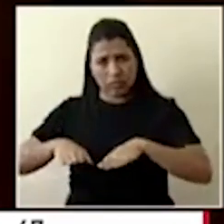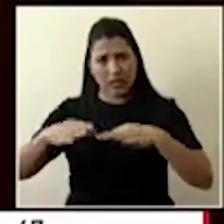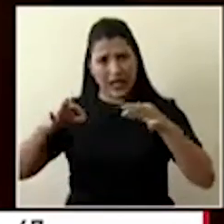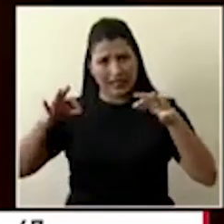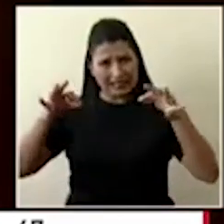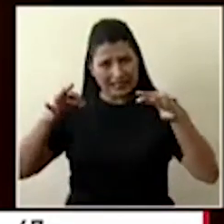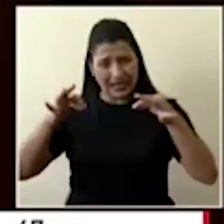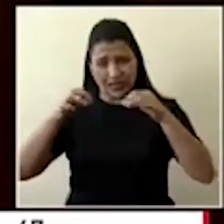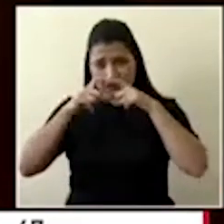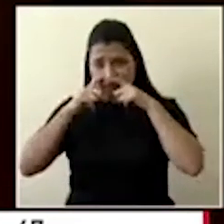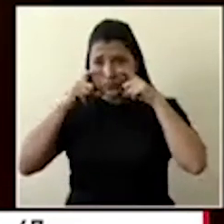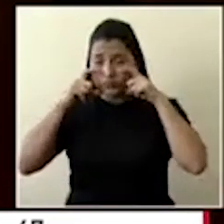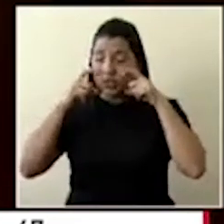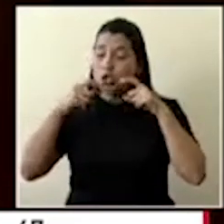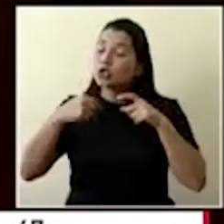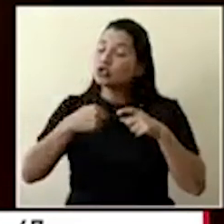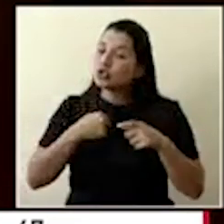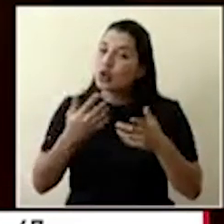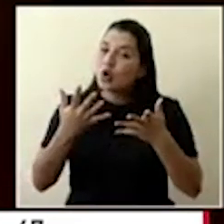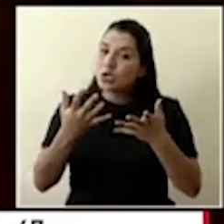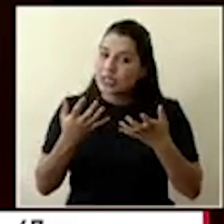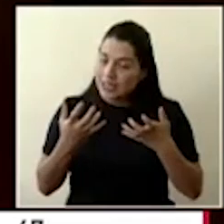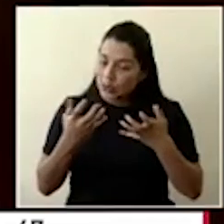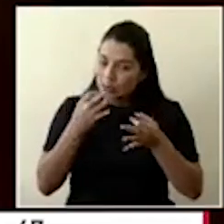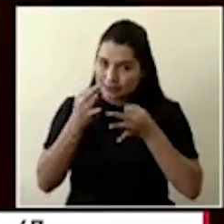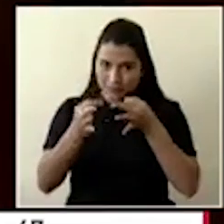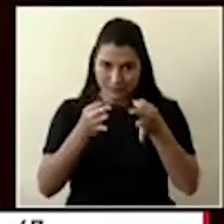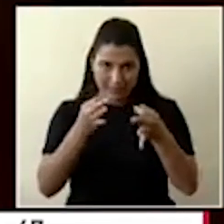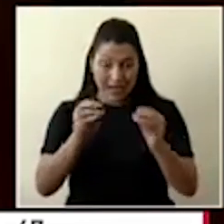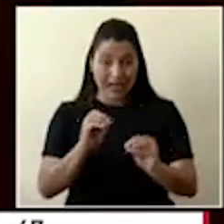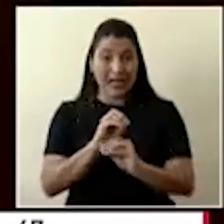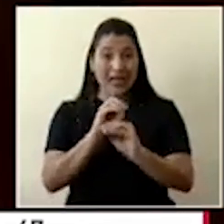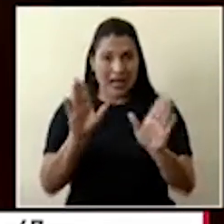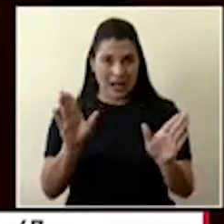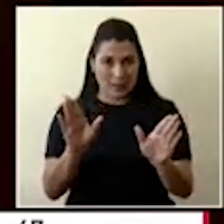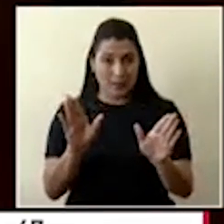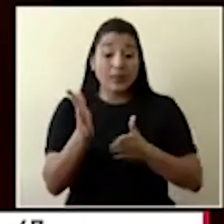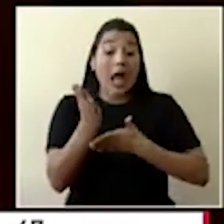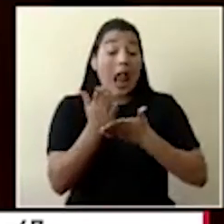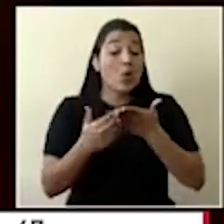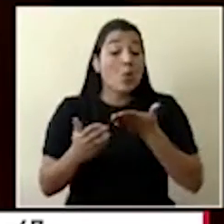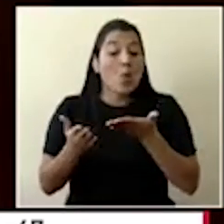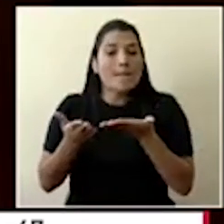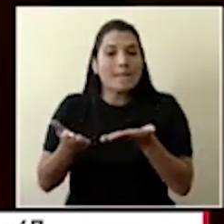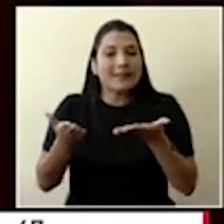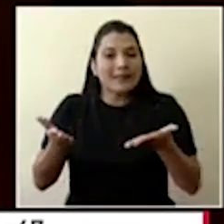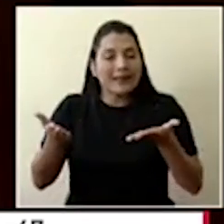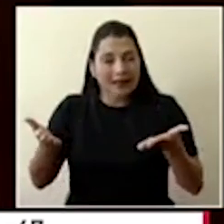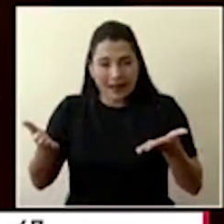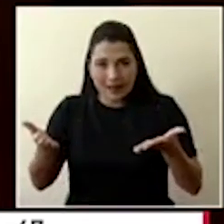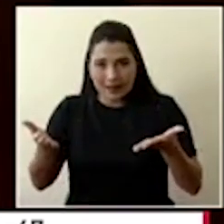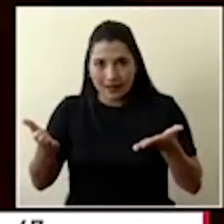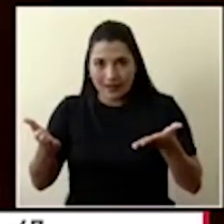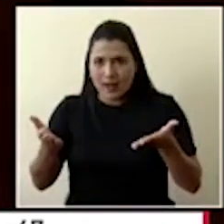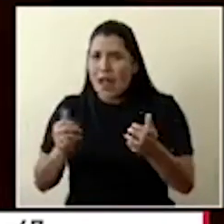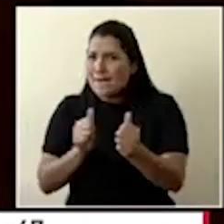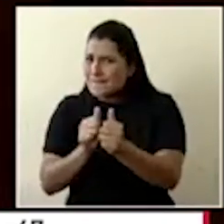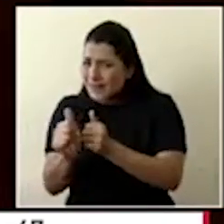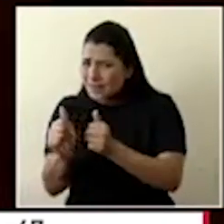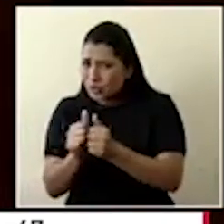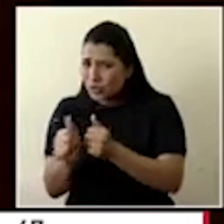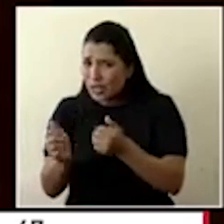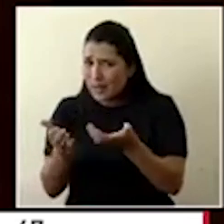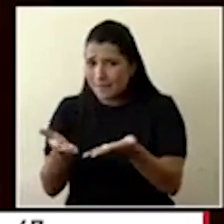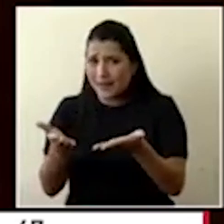Y en eso yo sí quiero indicar porque hay, por ejemplo, materiales, y la mayoría de los materiales en